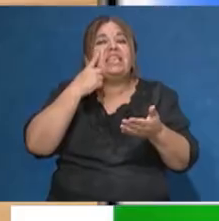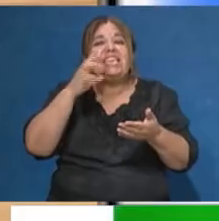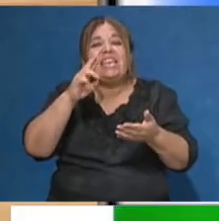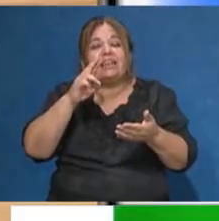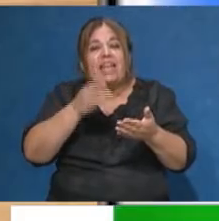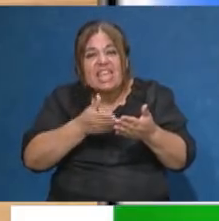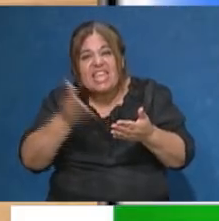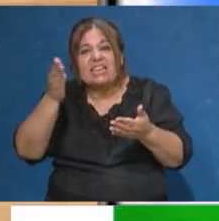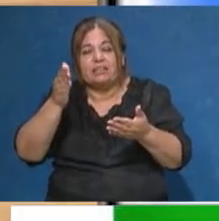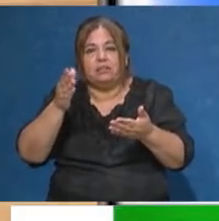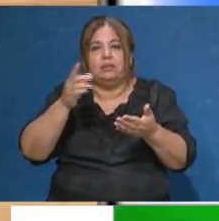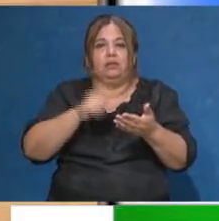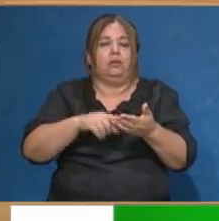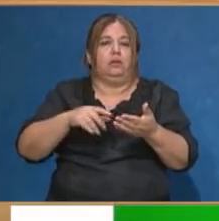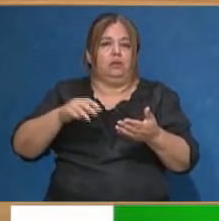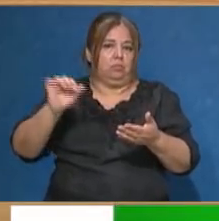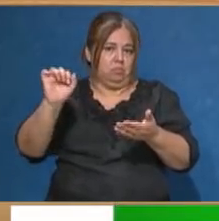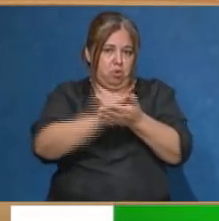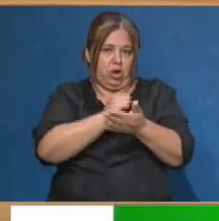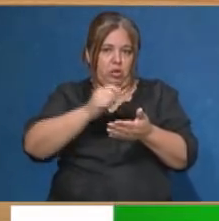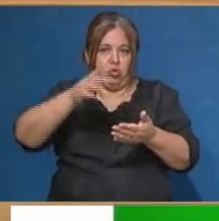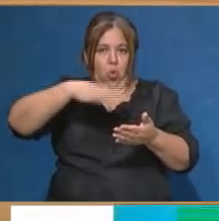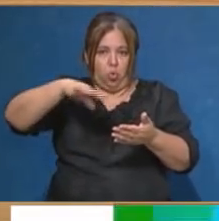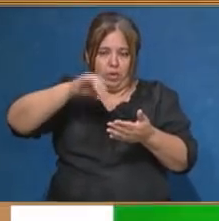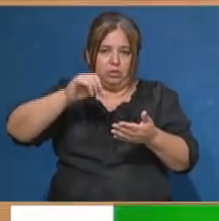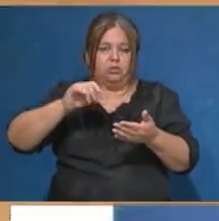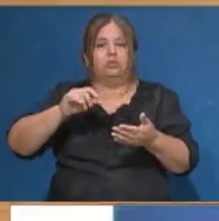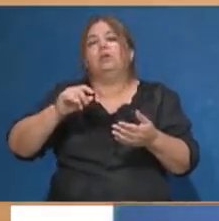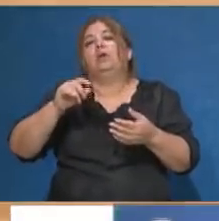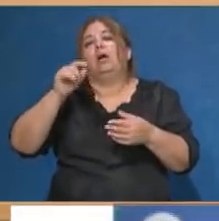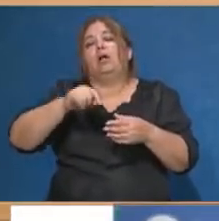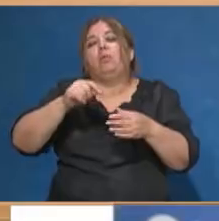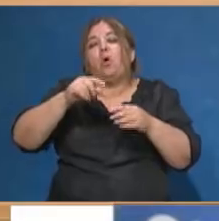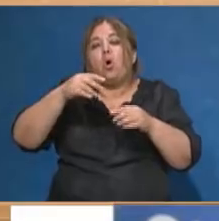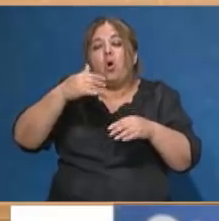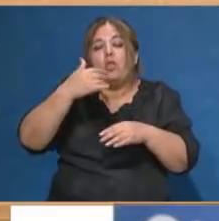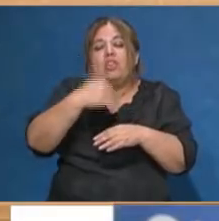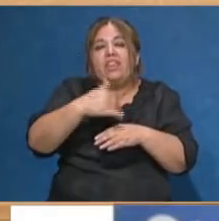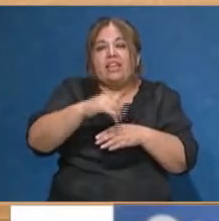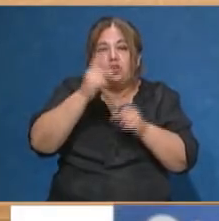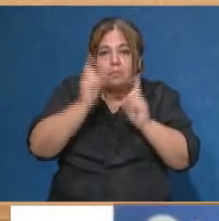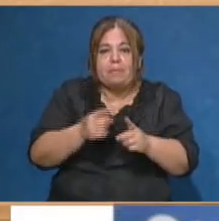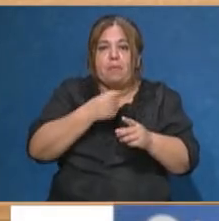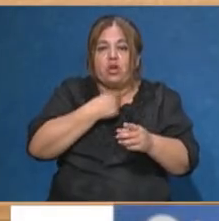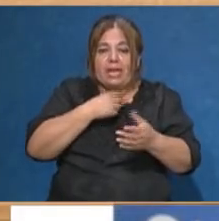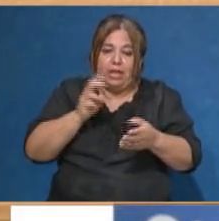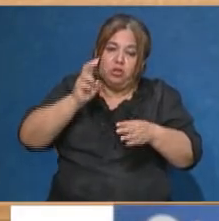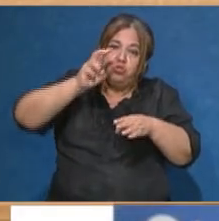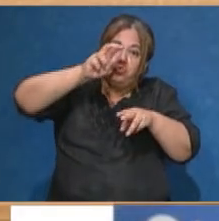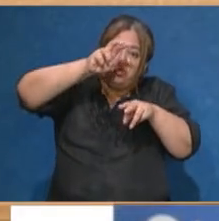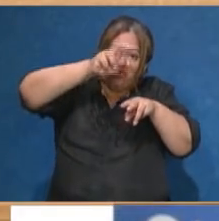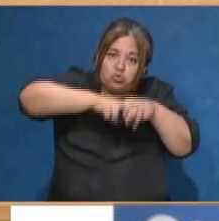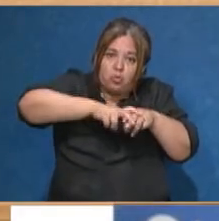Te vas a tu ubicación, lo borrás. Vas a ir ahí, vas a escribir la dirección desde la cual vas a partir. Mirá, hemos tomado una